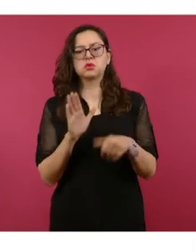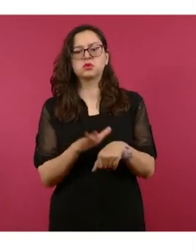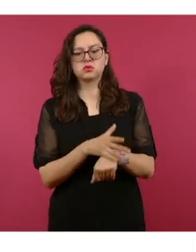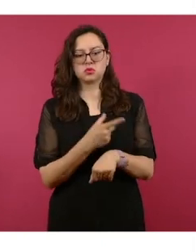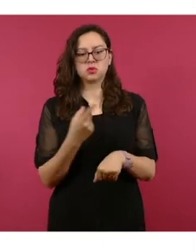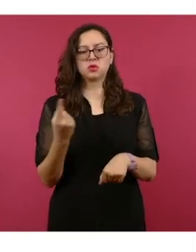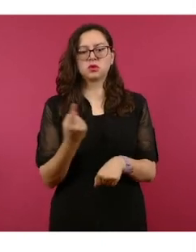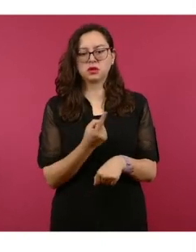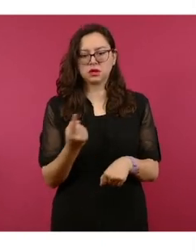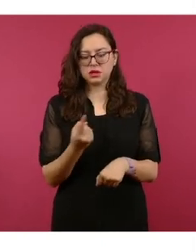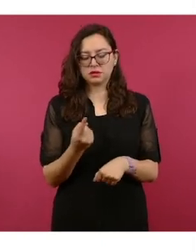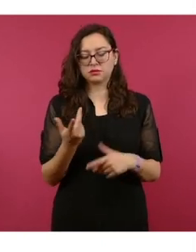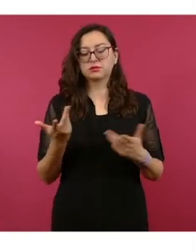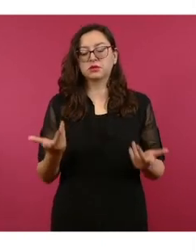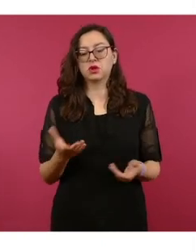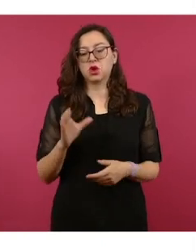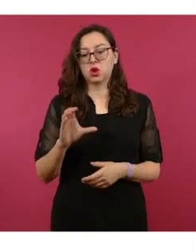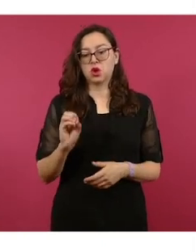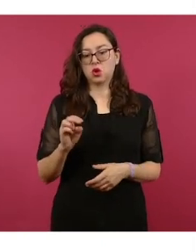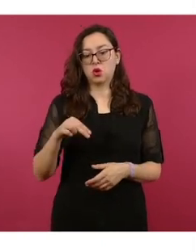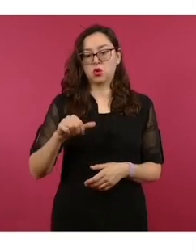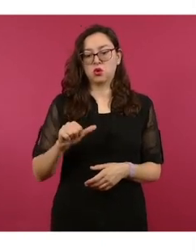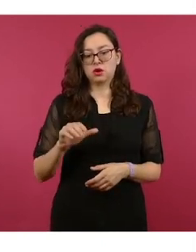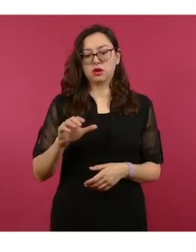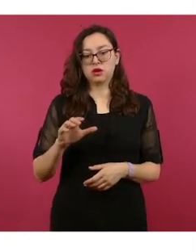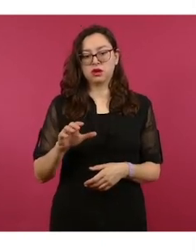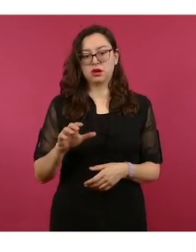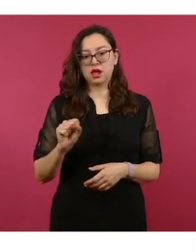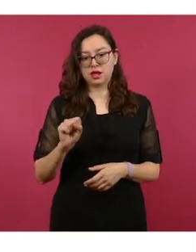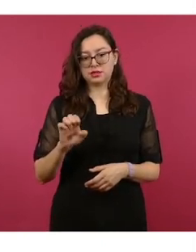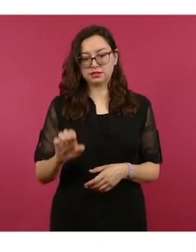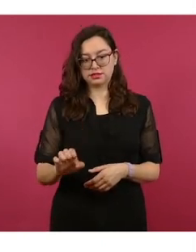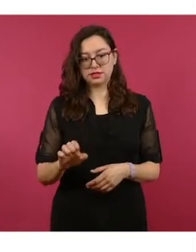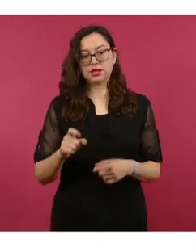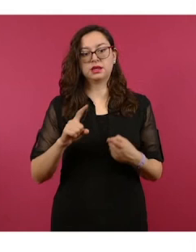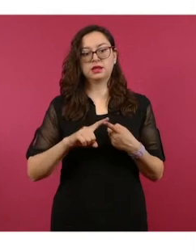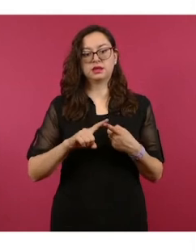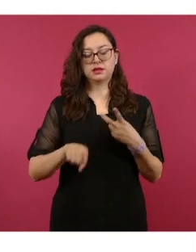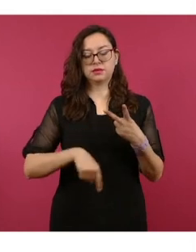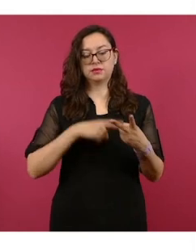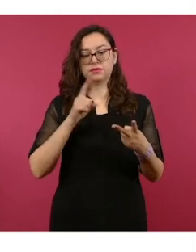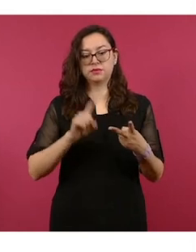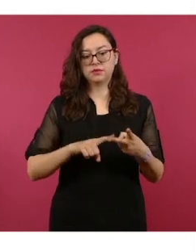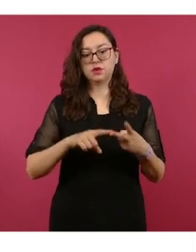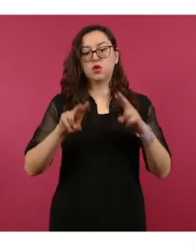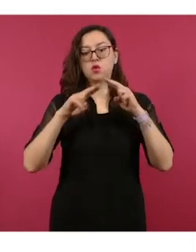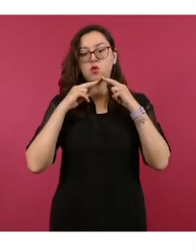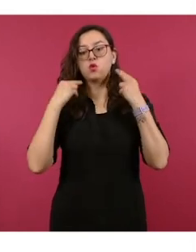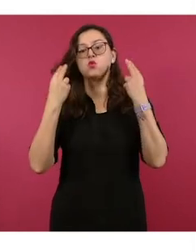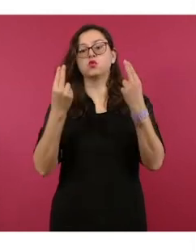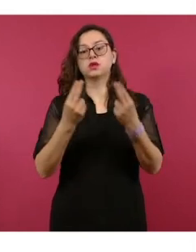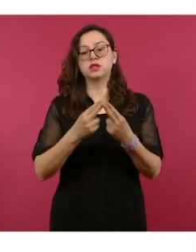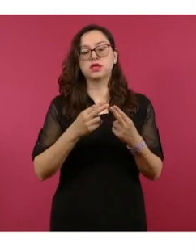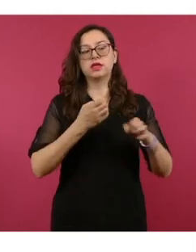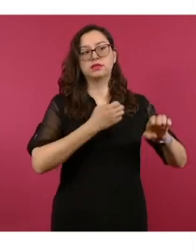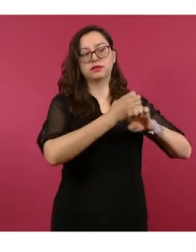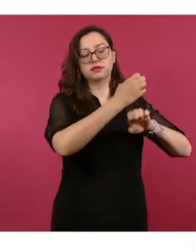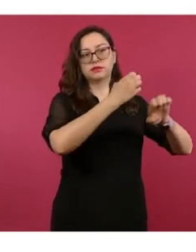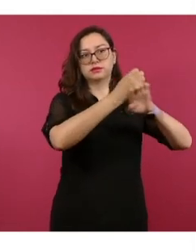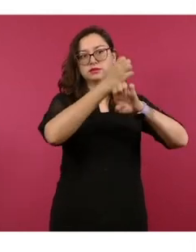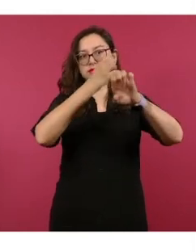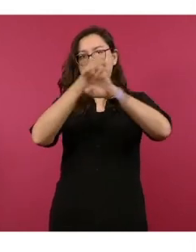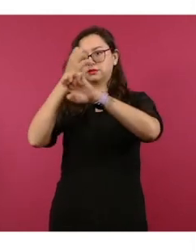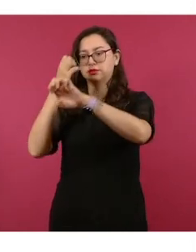la coordinación entre la CONACE, la Coordinación Nacional Antisecuestros, y las unidades antisecuestros de las fiscalías